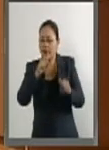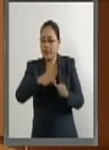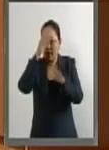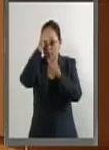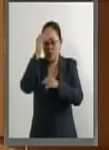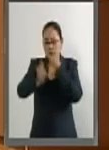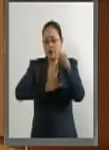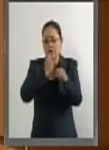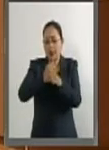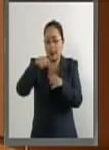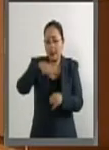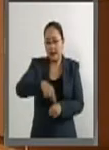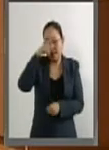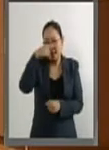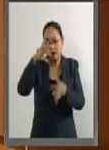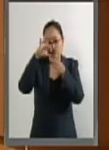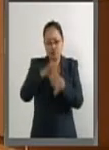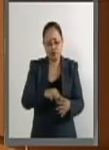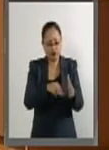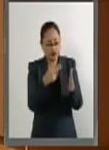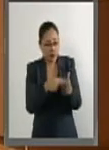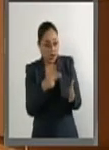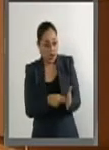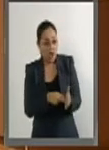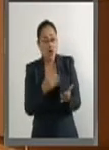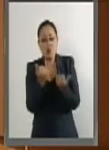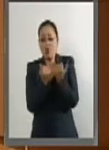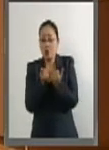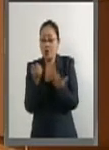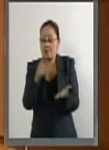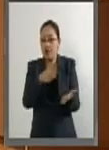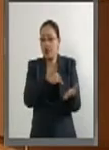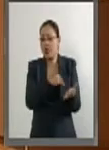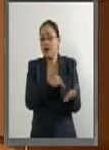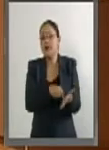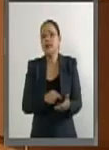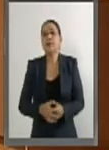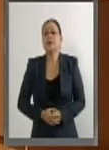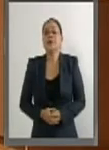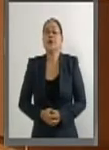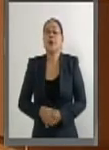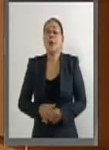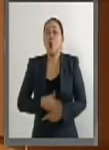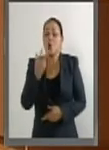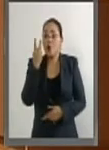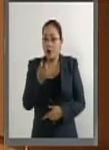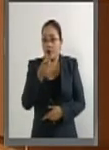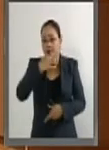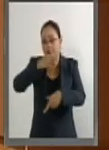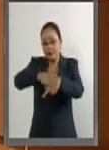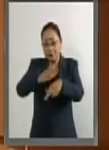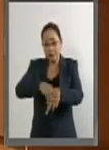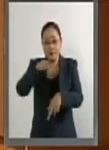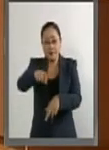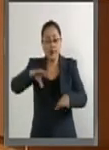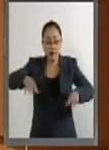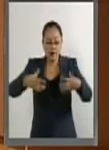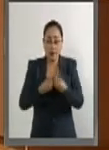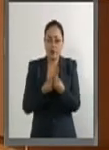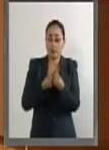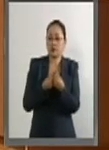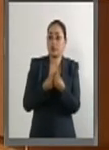tratados internacionales signados por el Estado mexicano. Por eso, los invito a sumarse a esta